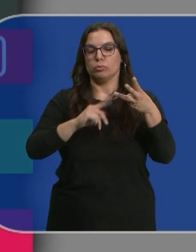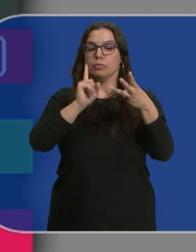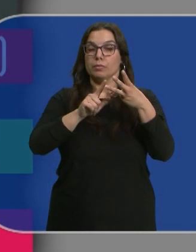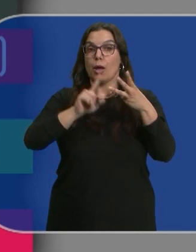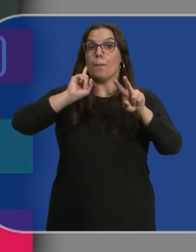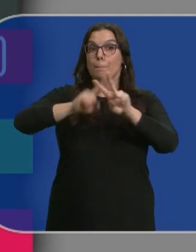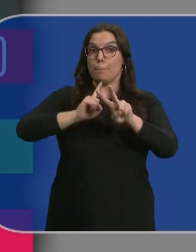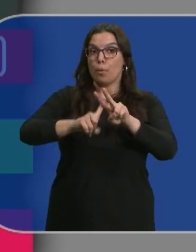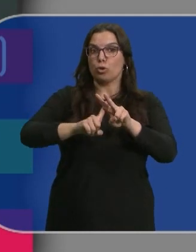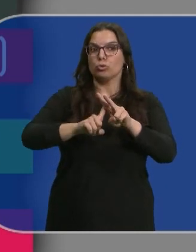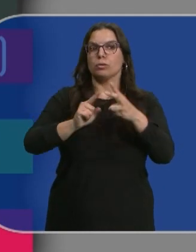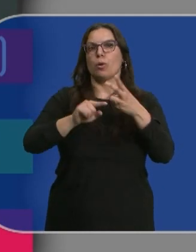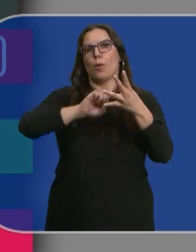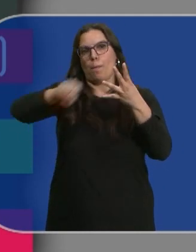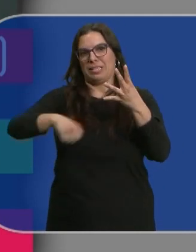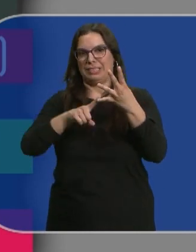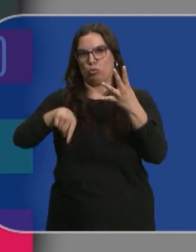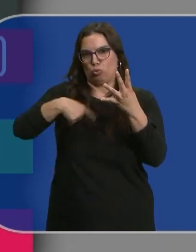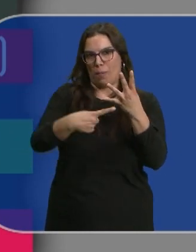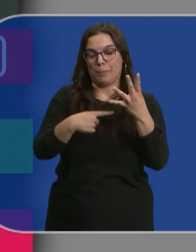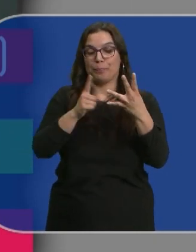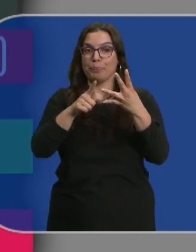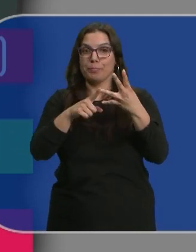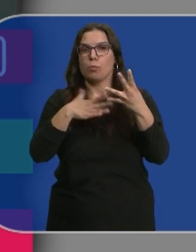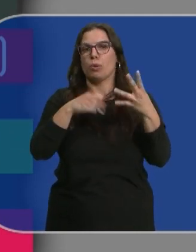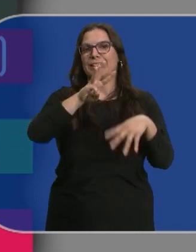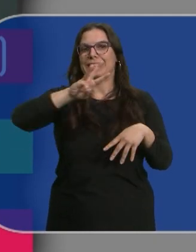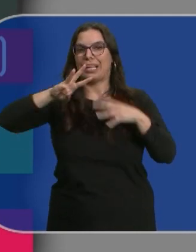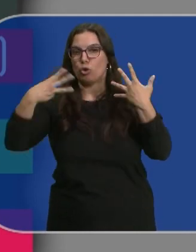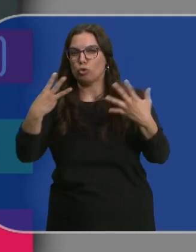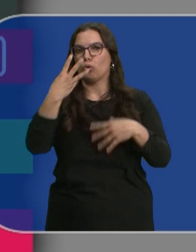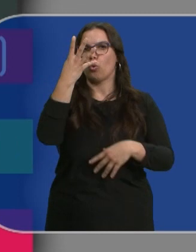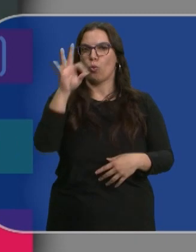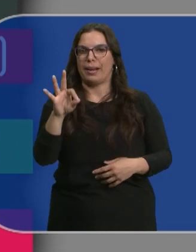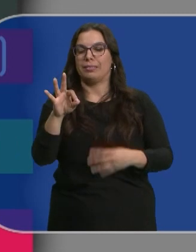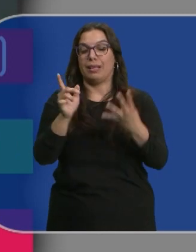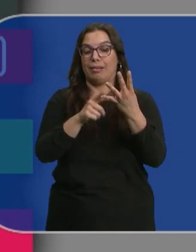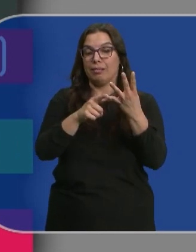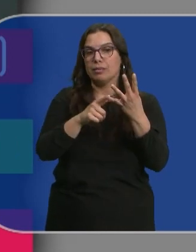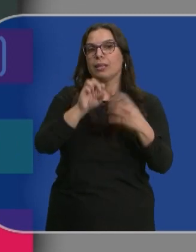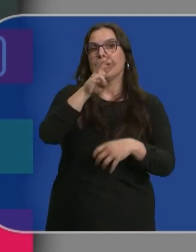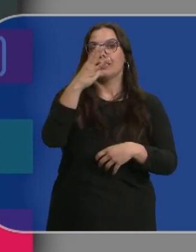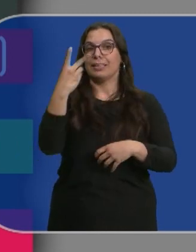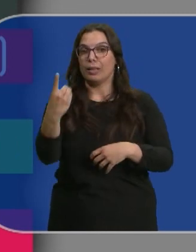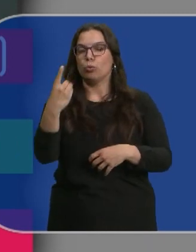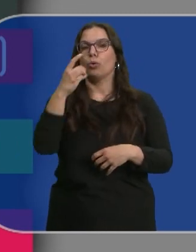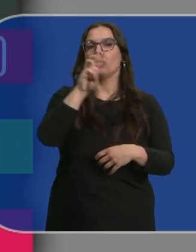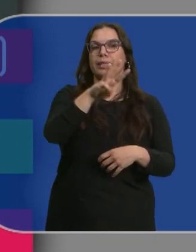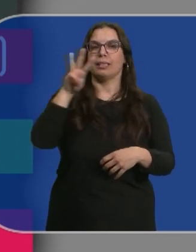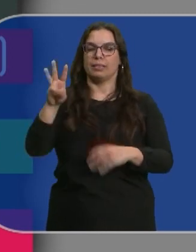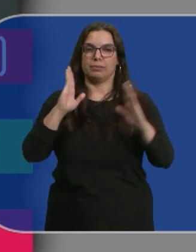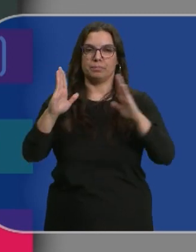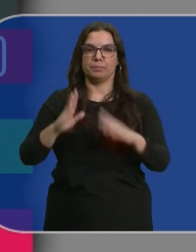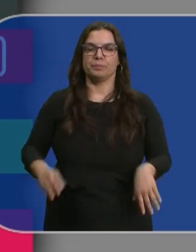sondeo se queda por encima de Sumar. El partido de Abascal consigue entre 38 y 40 escaños y el de Díaz entre 31 y